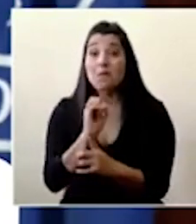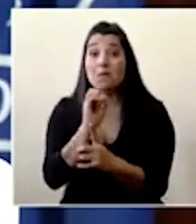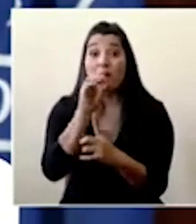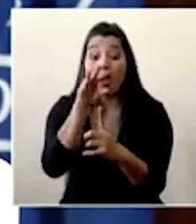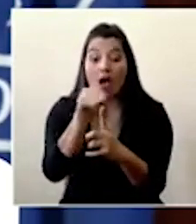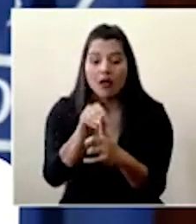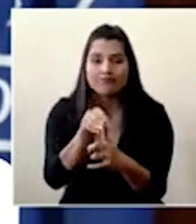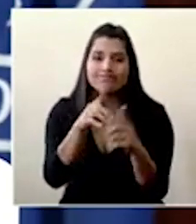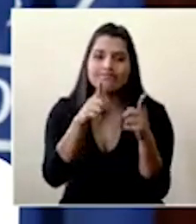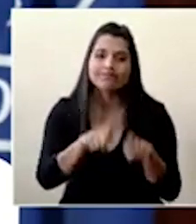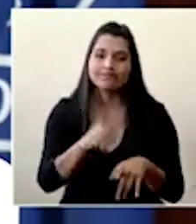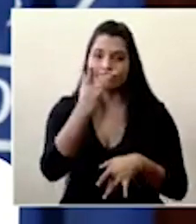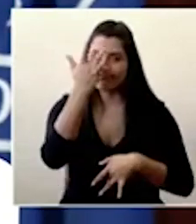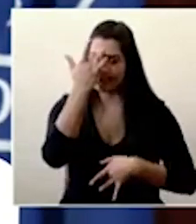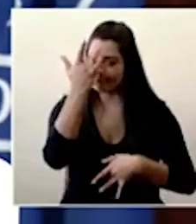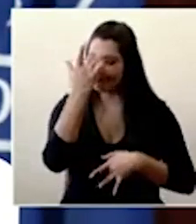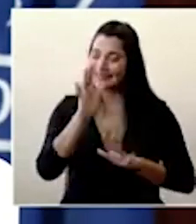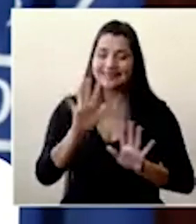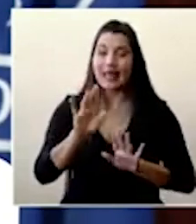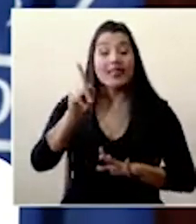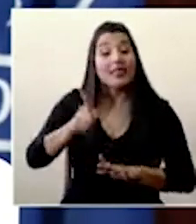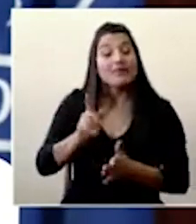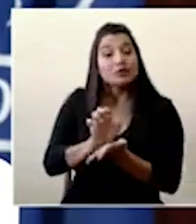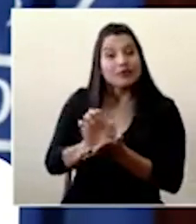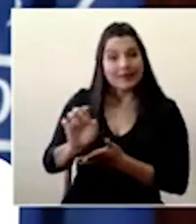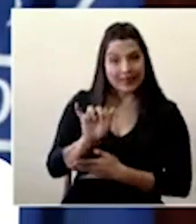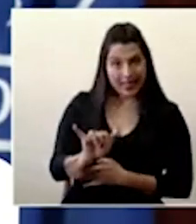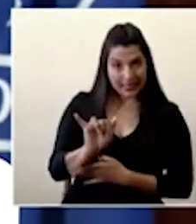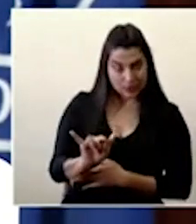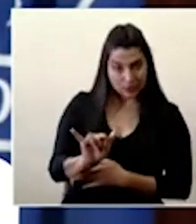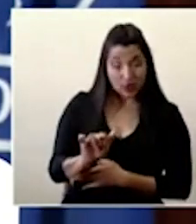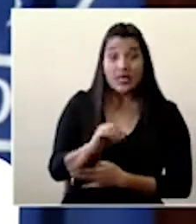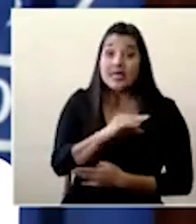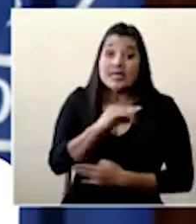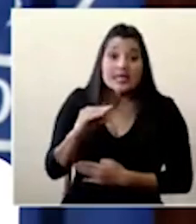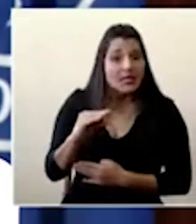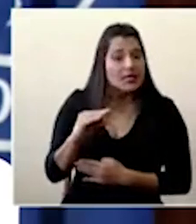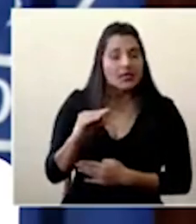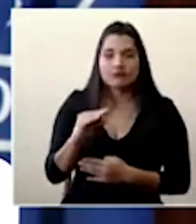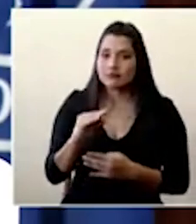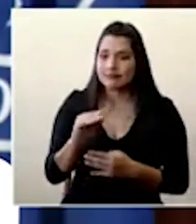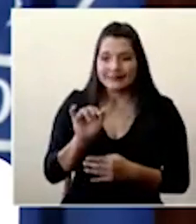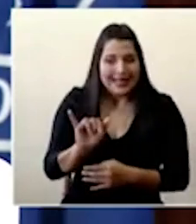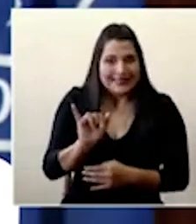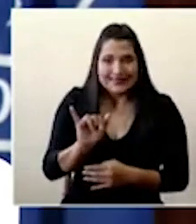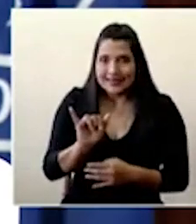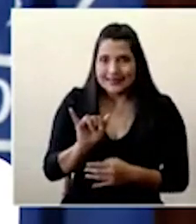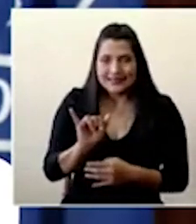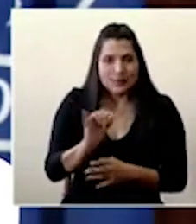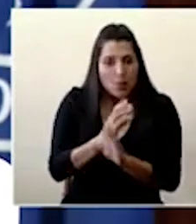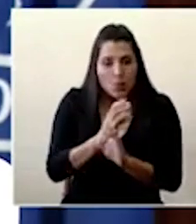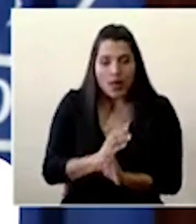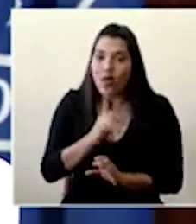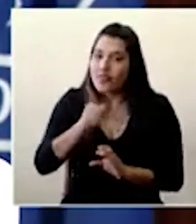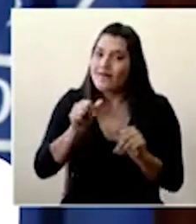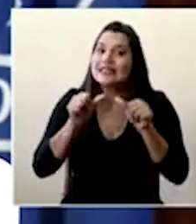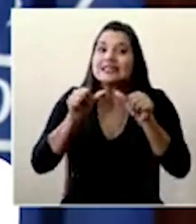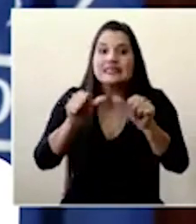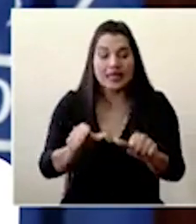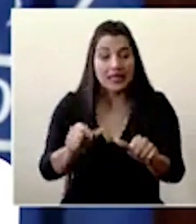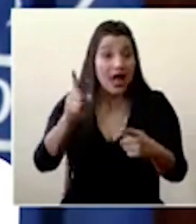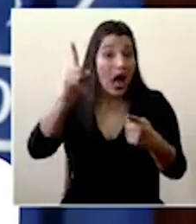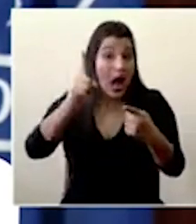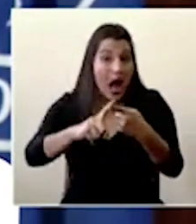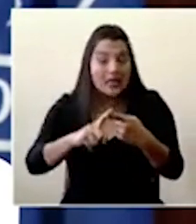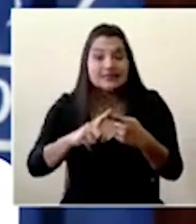convertirse en un transmisor del virus y esas medidas pues se mantendrán hasta que ya veamos que el comportamiento